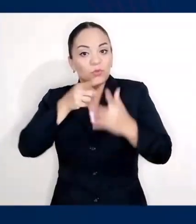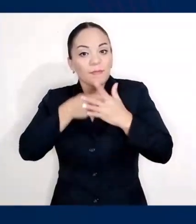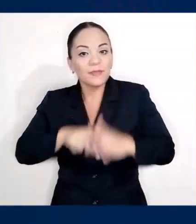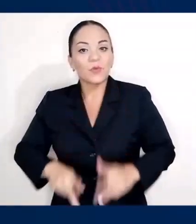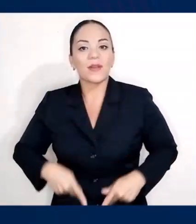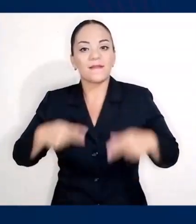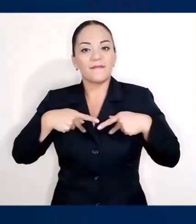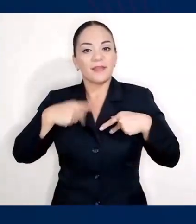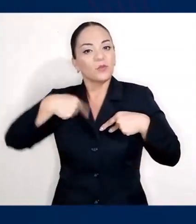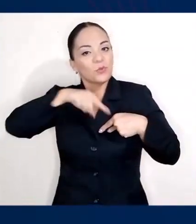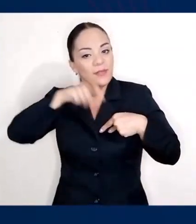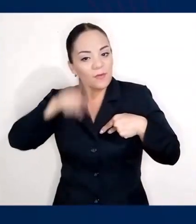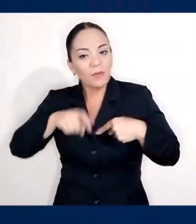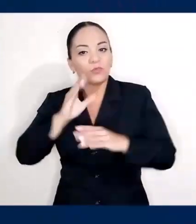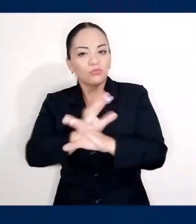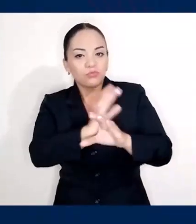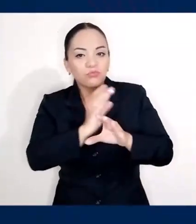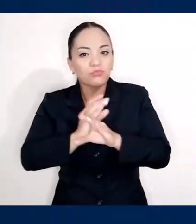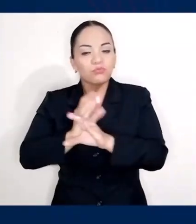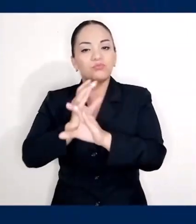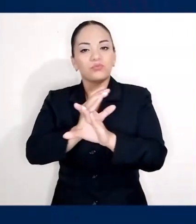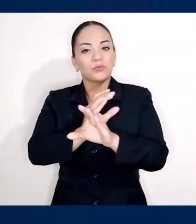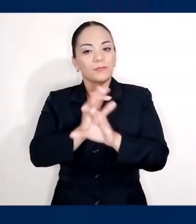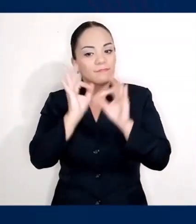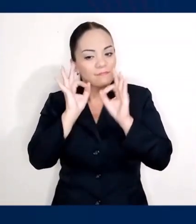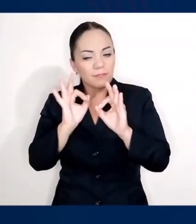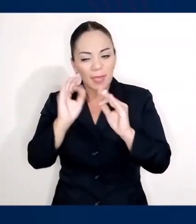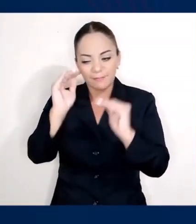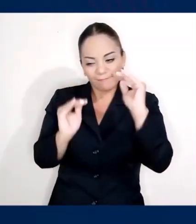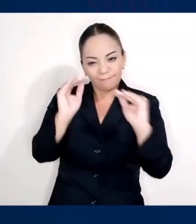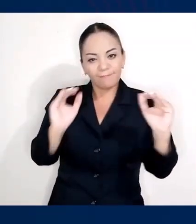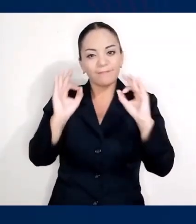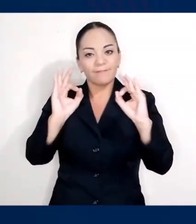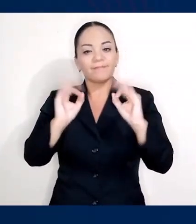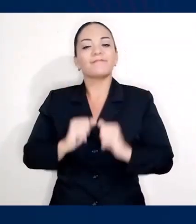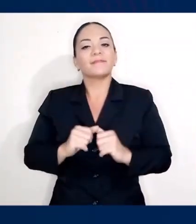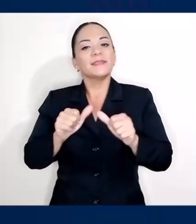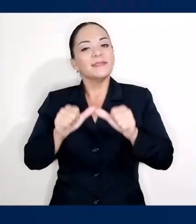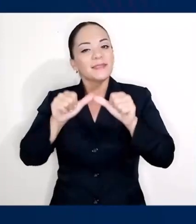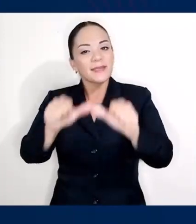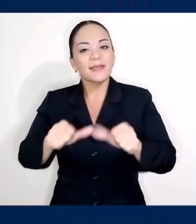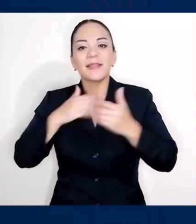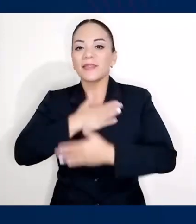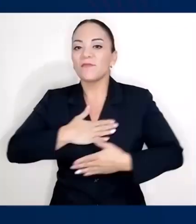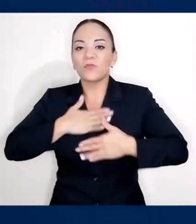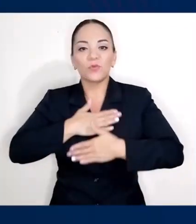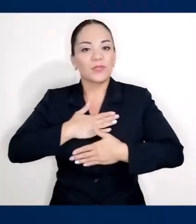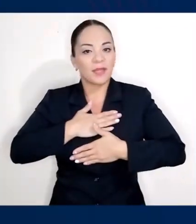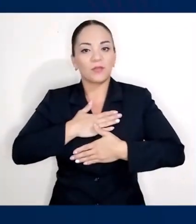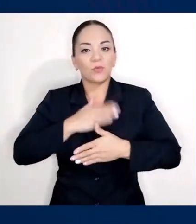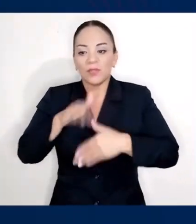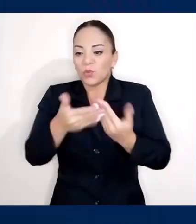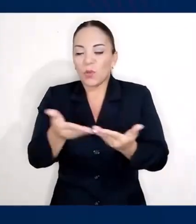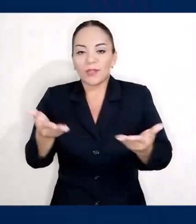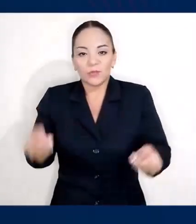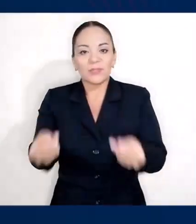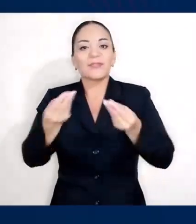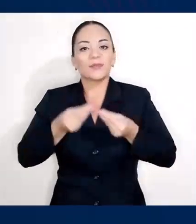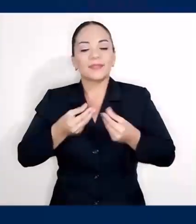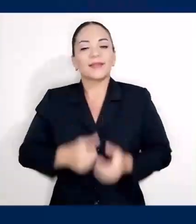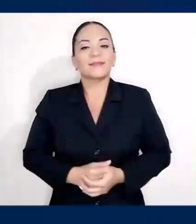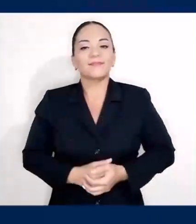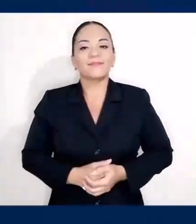Aquí nació la vida y por eso debemos garantizar una relación equilibrada que nos permita seguir disfrutando de nuestro